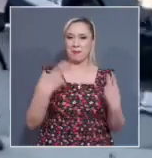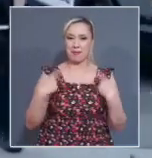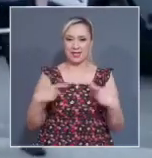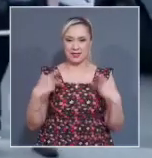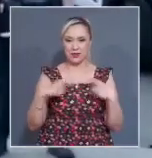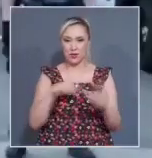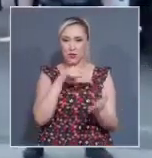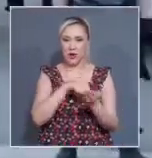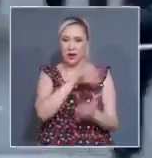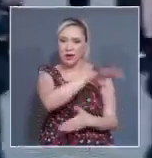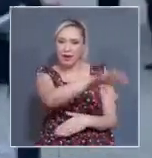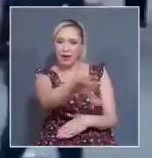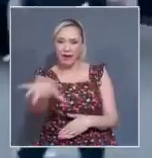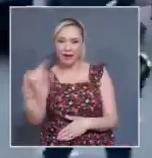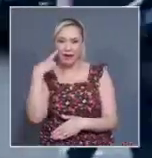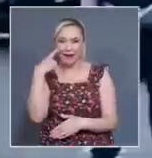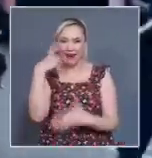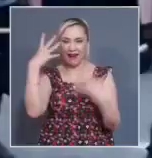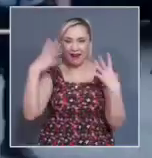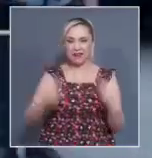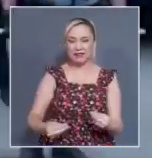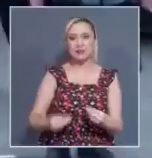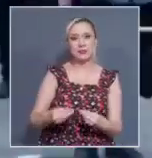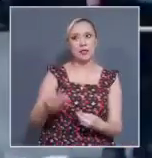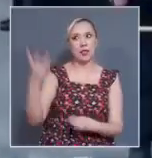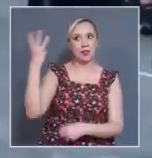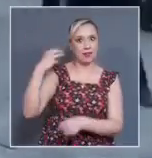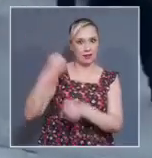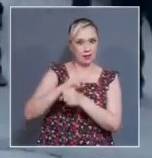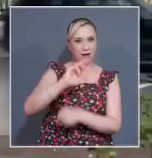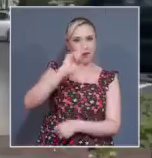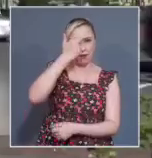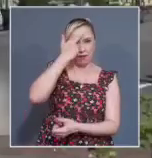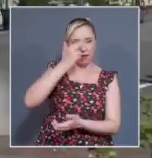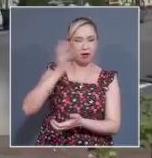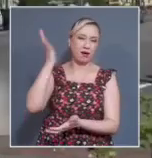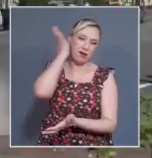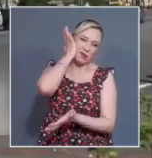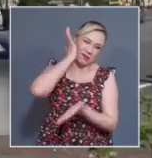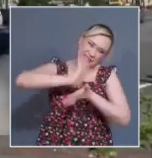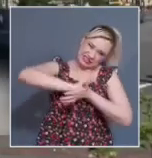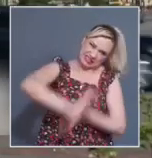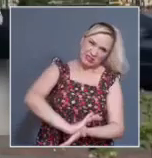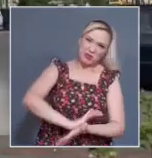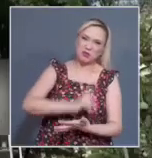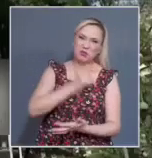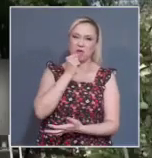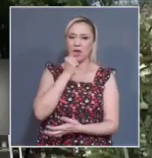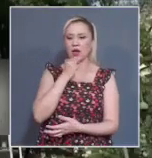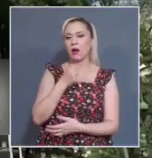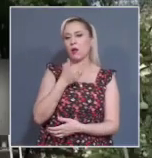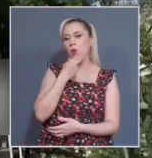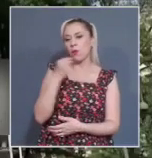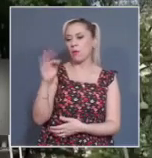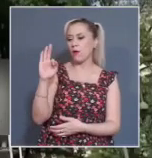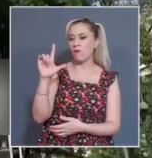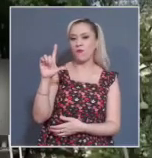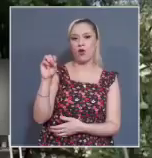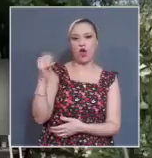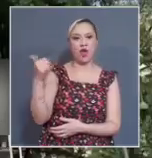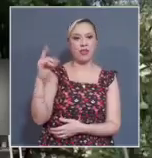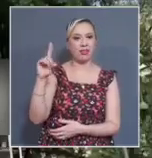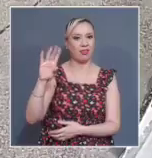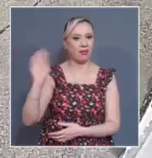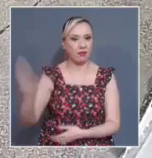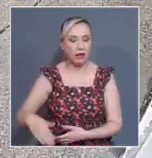La muerte de George Floyd hace ya tres años dio pie a una investigación por parte del Departamento de Justicia de Estados Unidos hacia la policía de Minneapolis.